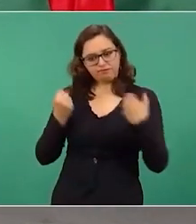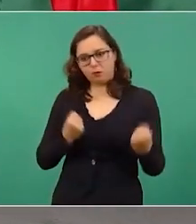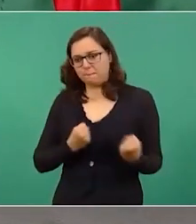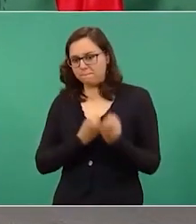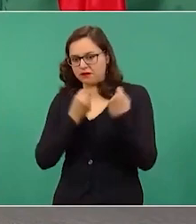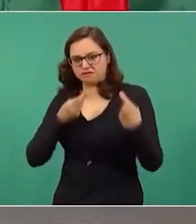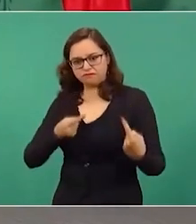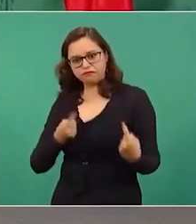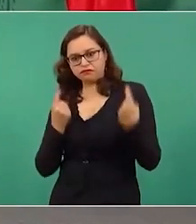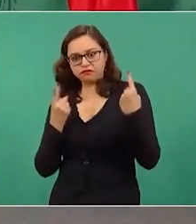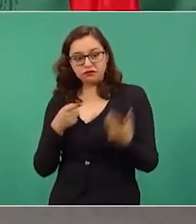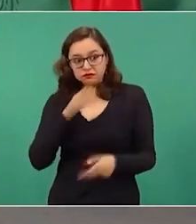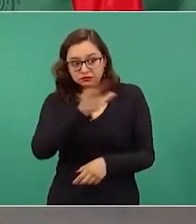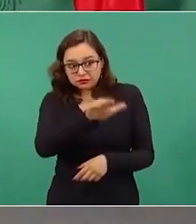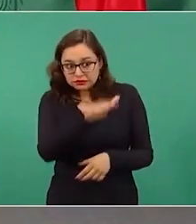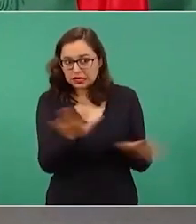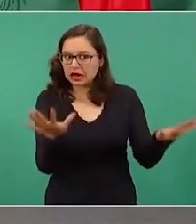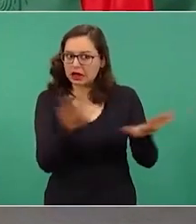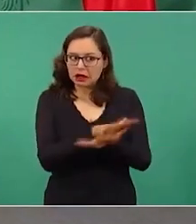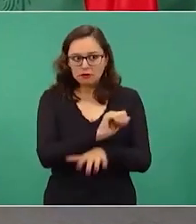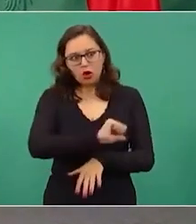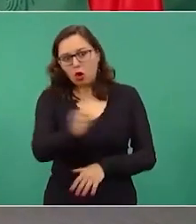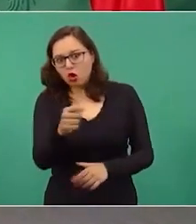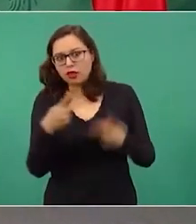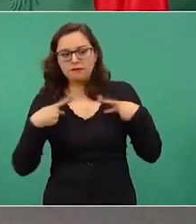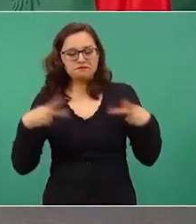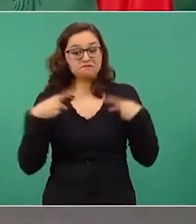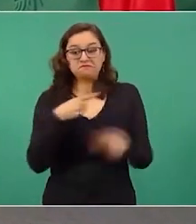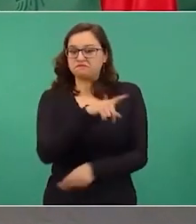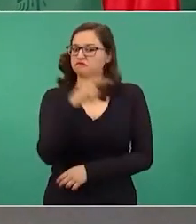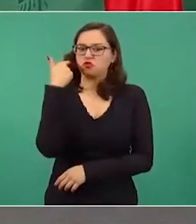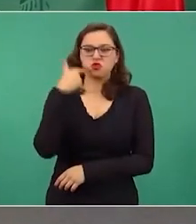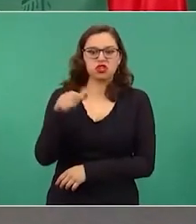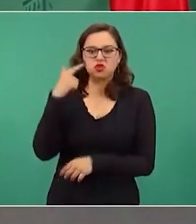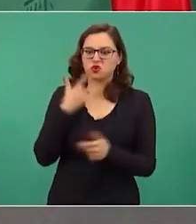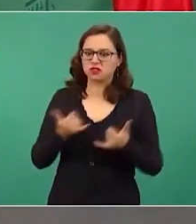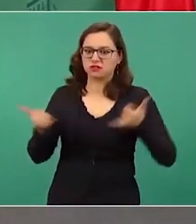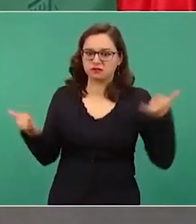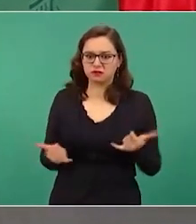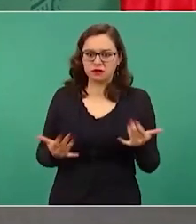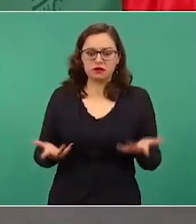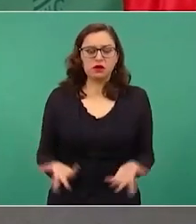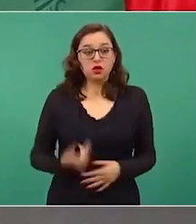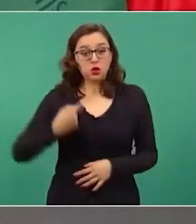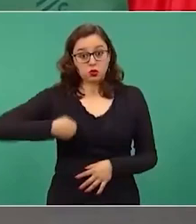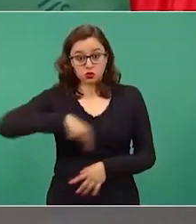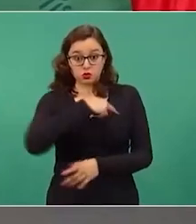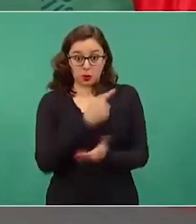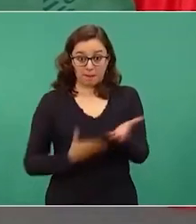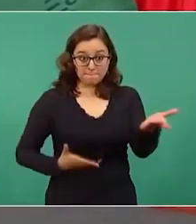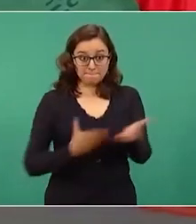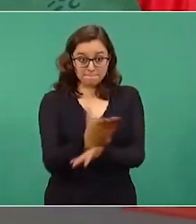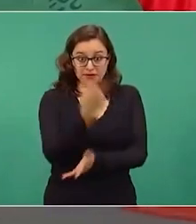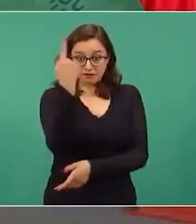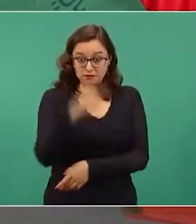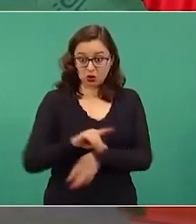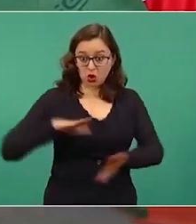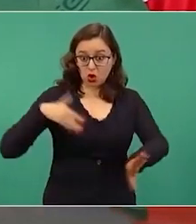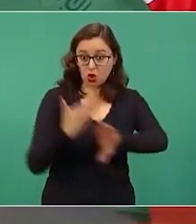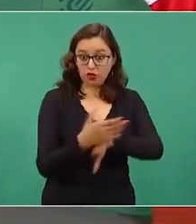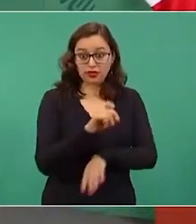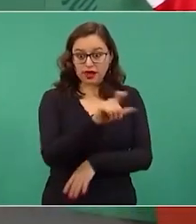no han querido cambiar al fiscal y no es que nosotros estemos en contra el fiscal